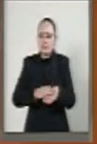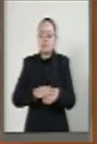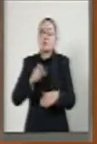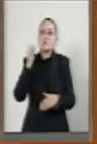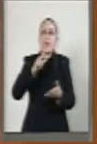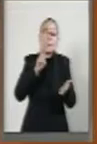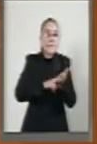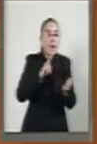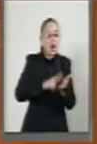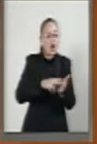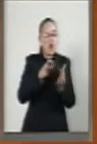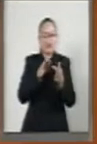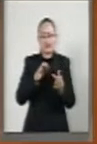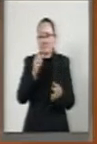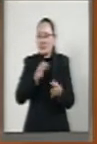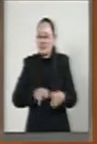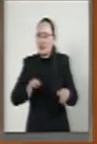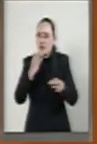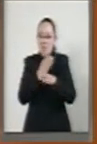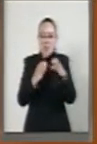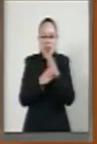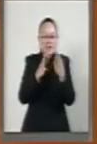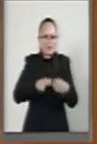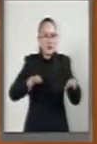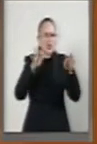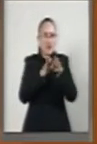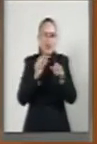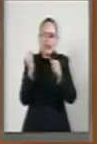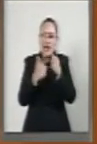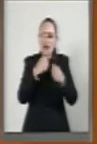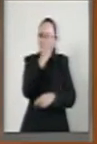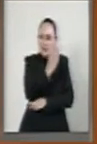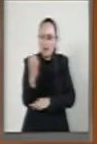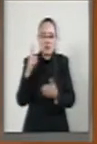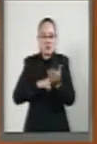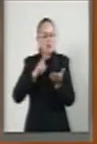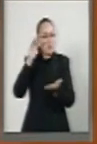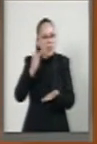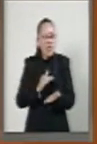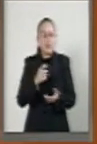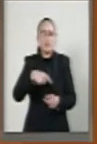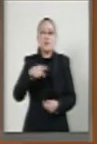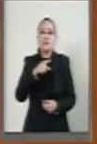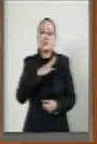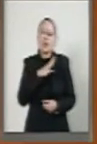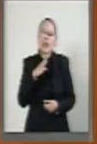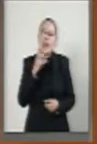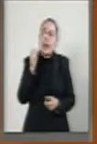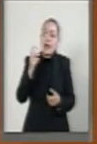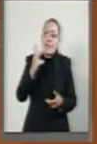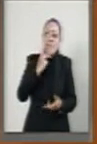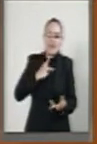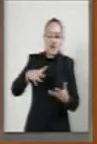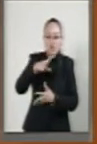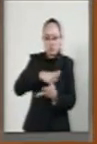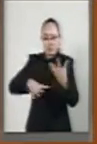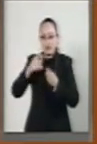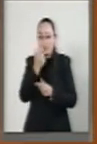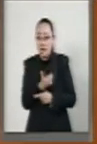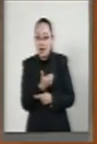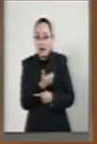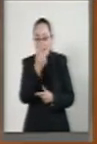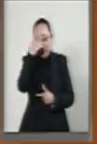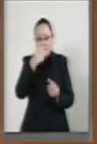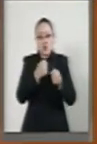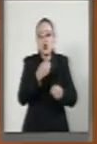muchos artículos de primera necesidad como los productos del campo. Los ingresos del petróleo se destinarán a la seguridad